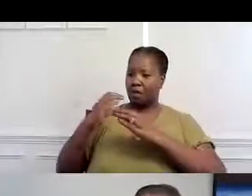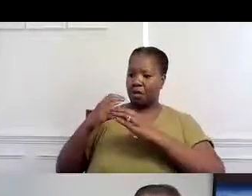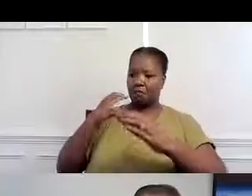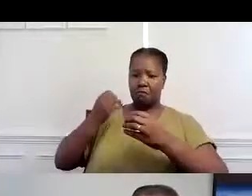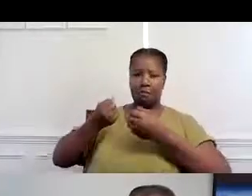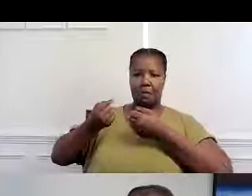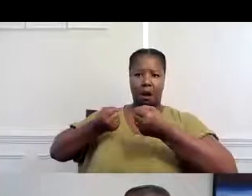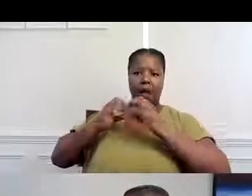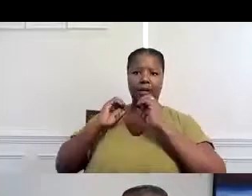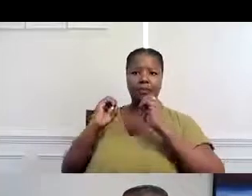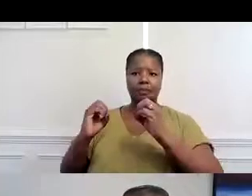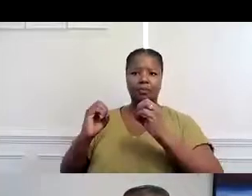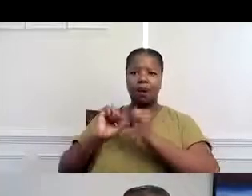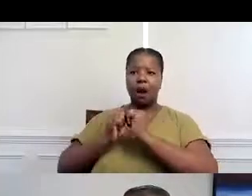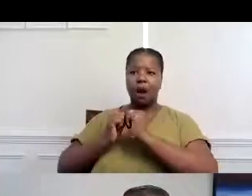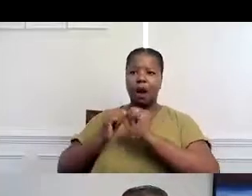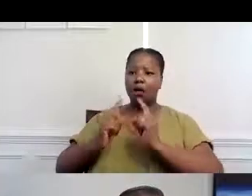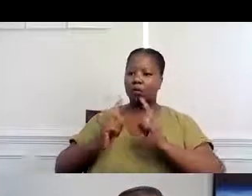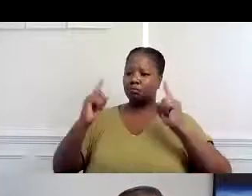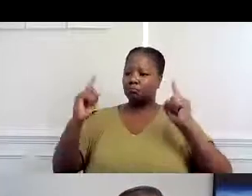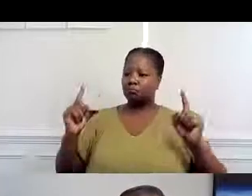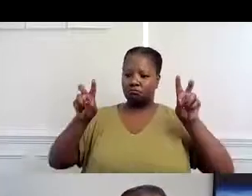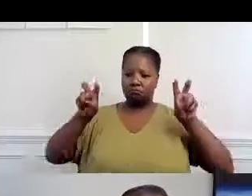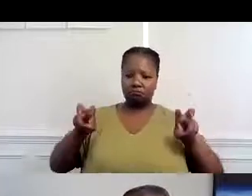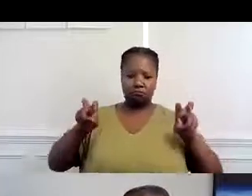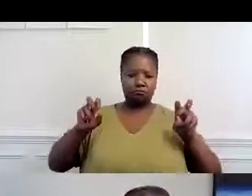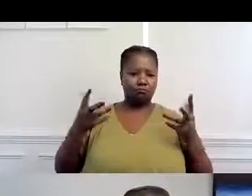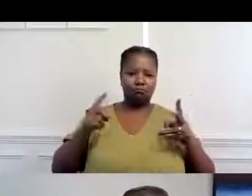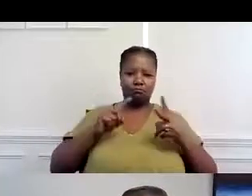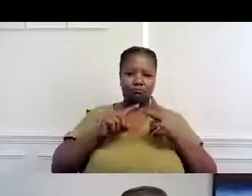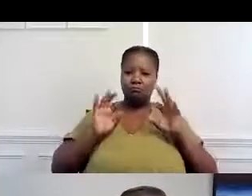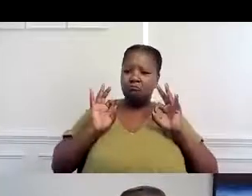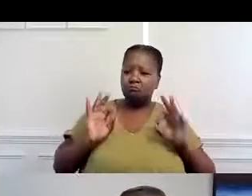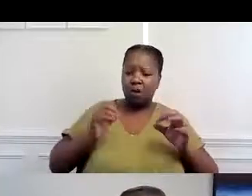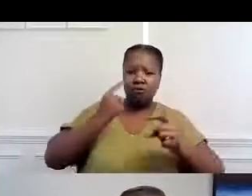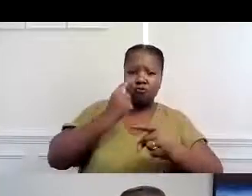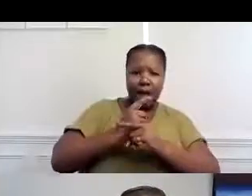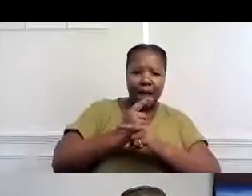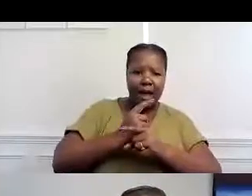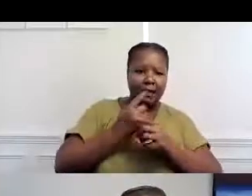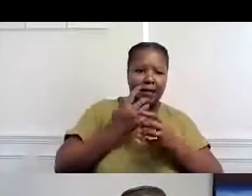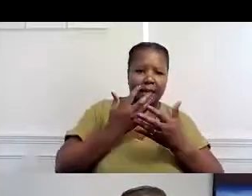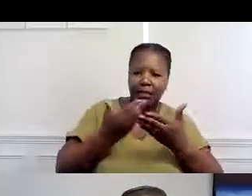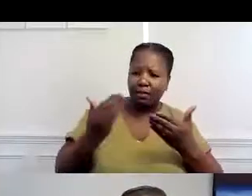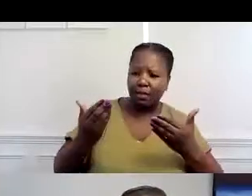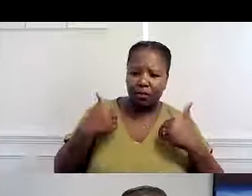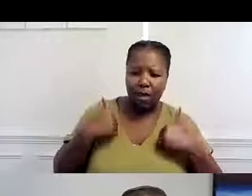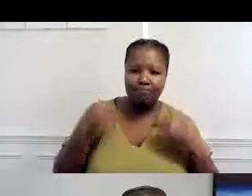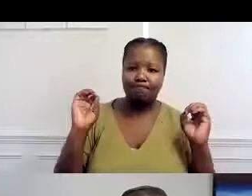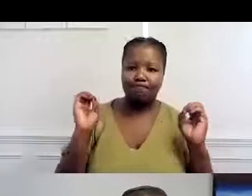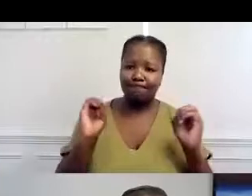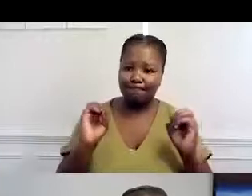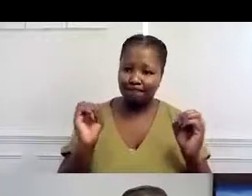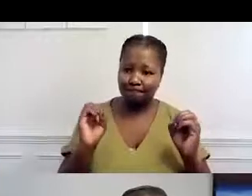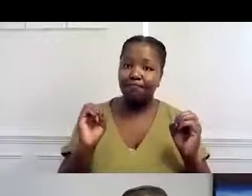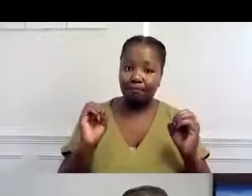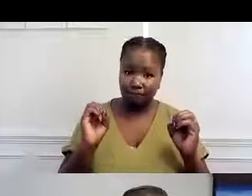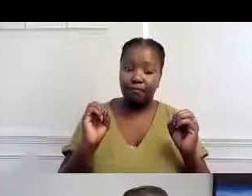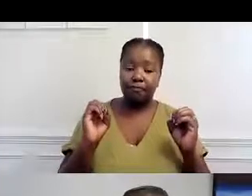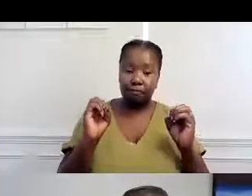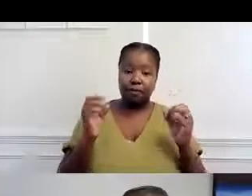programas de transporte digan, mira, nosotros no tenemos vehículos. O cómo es que vamos a mantener el distanciamiento social. O no hay el equipo necesario.